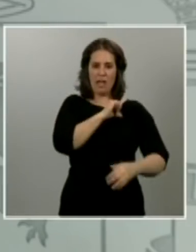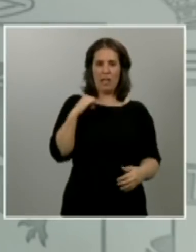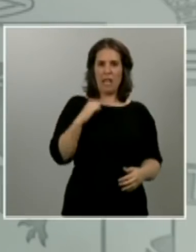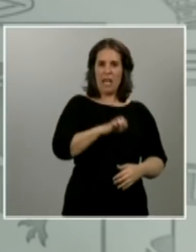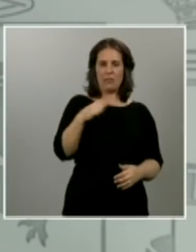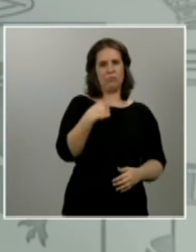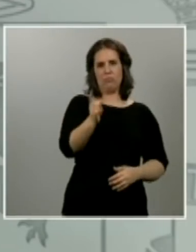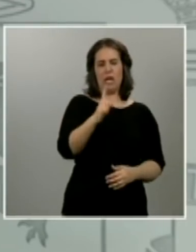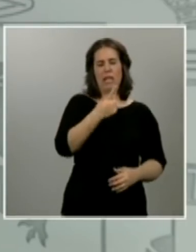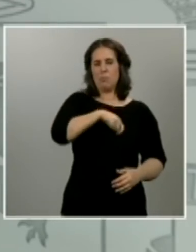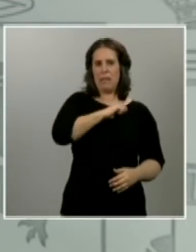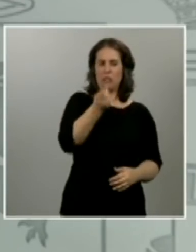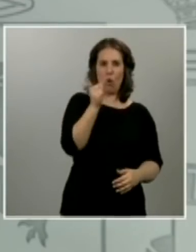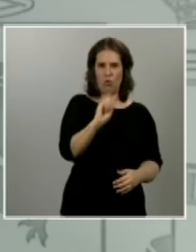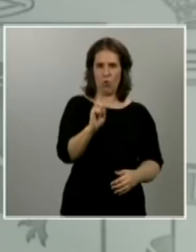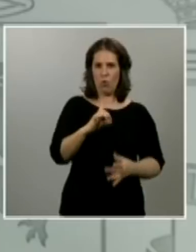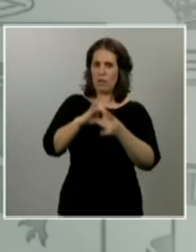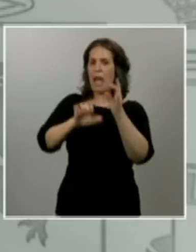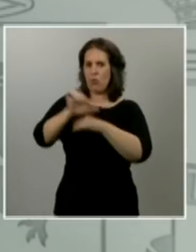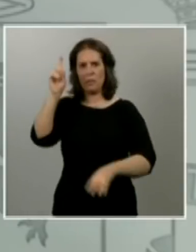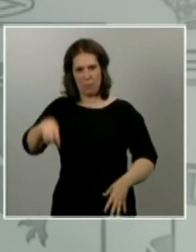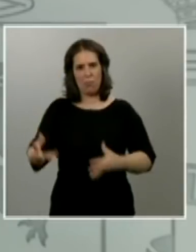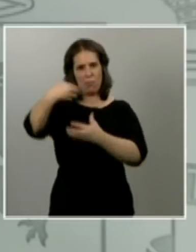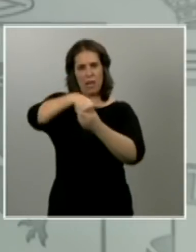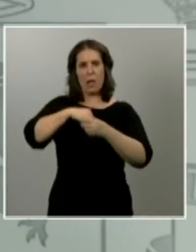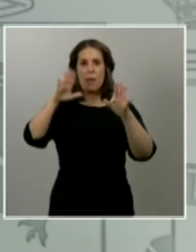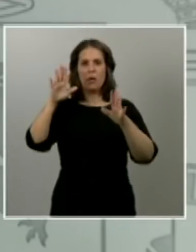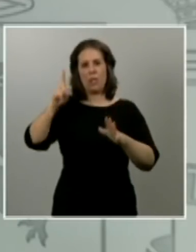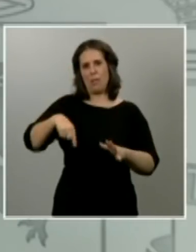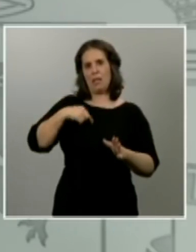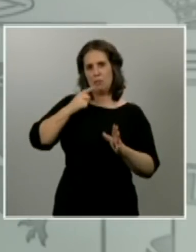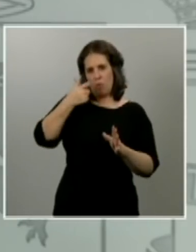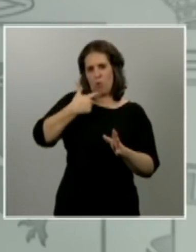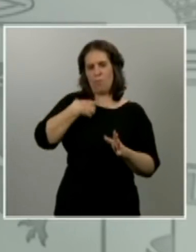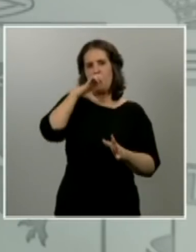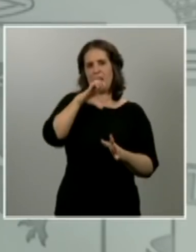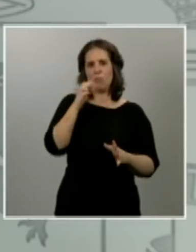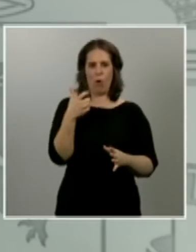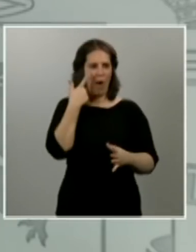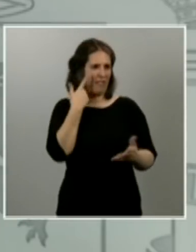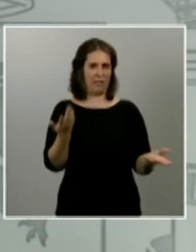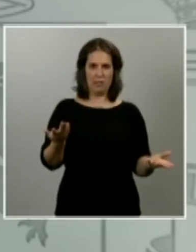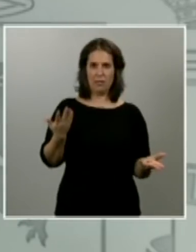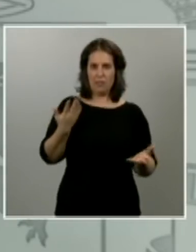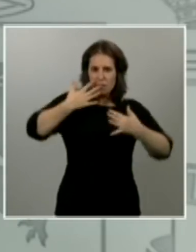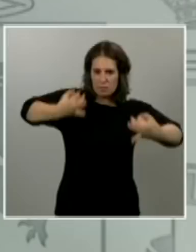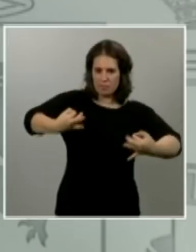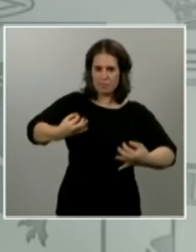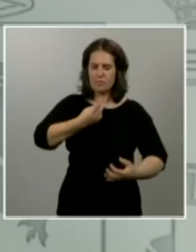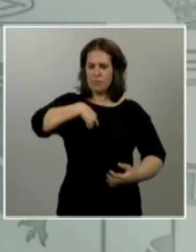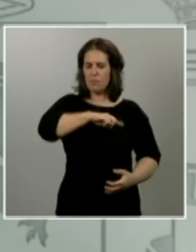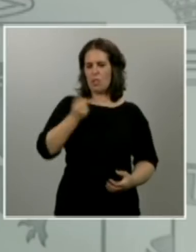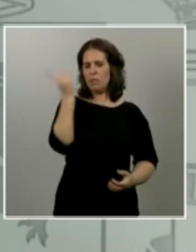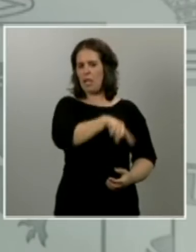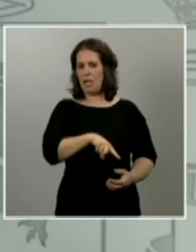somos también un país pragmático y somos un país que sabe que podemos encontrar fórmulas